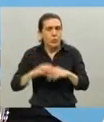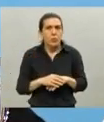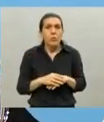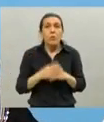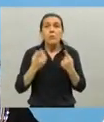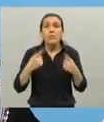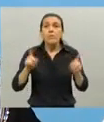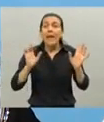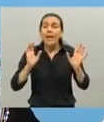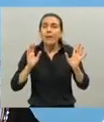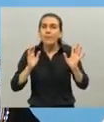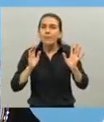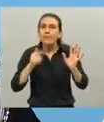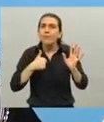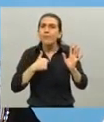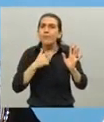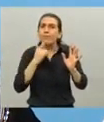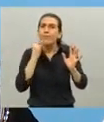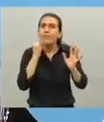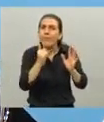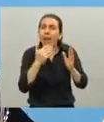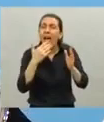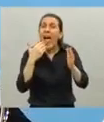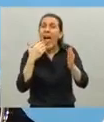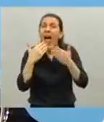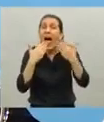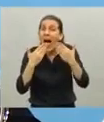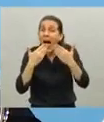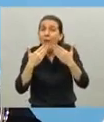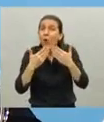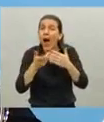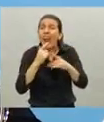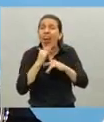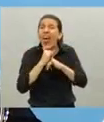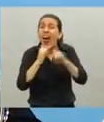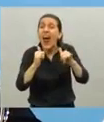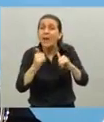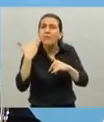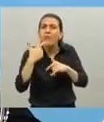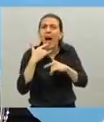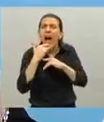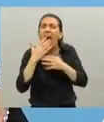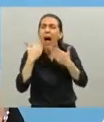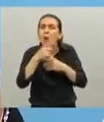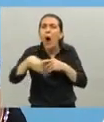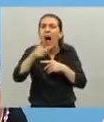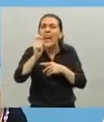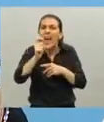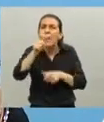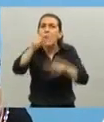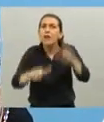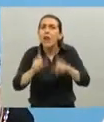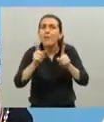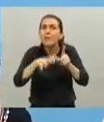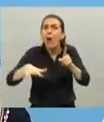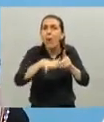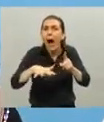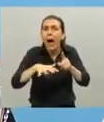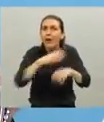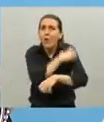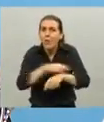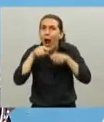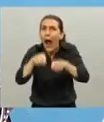Pero yo quiero decirle, ahora quiero hablarle a ese vecino que está preocupado porque ve que la infección